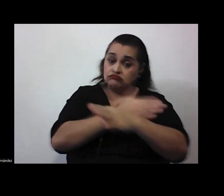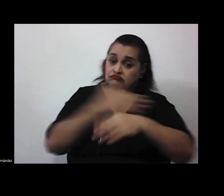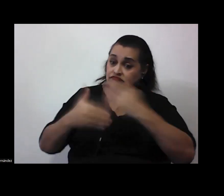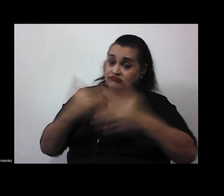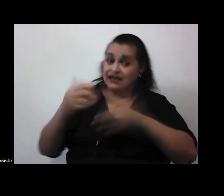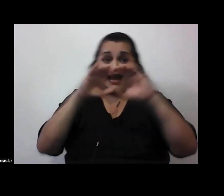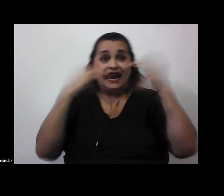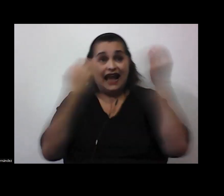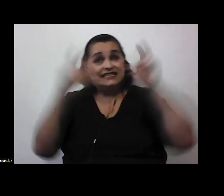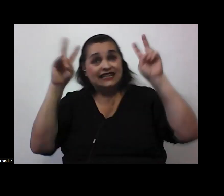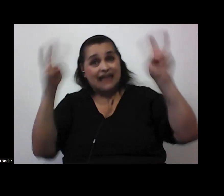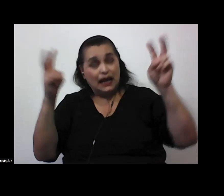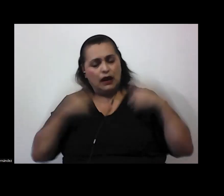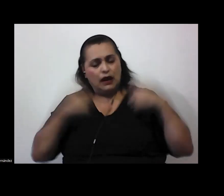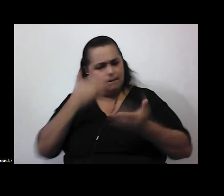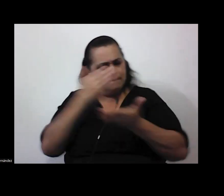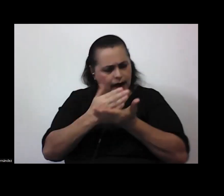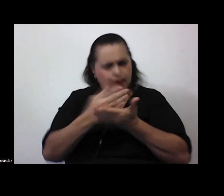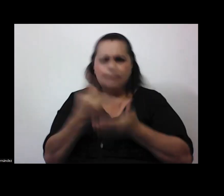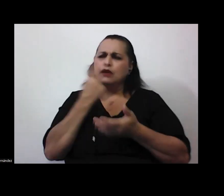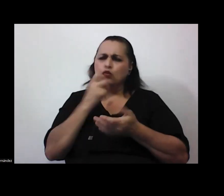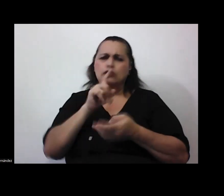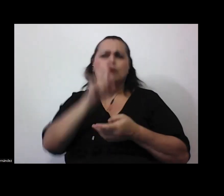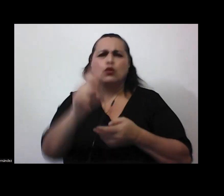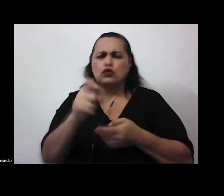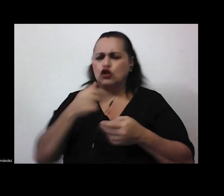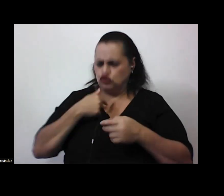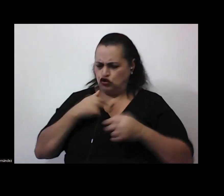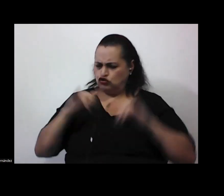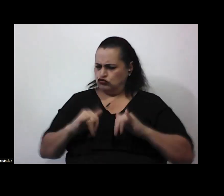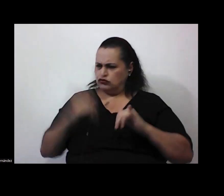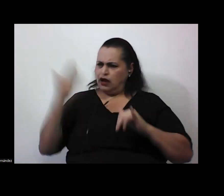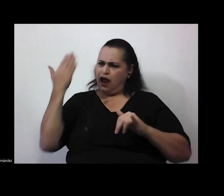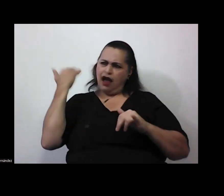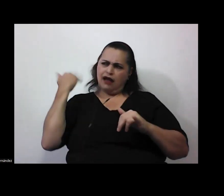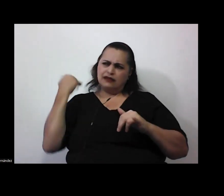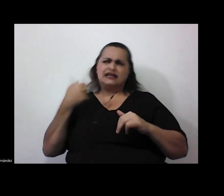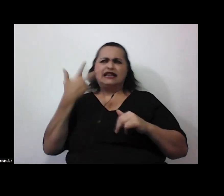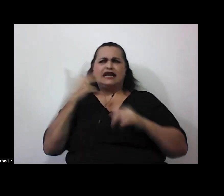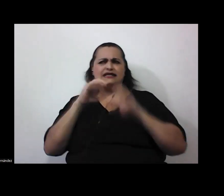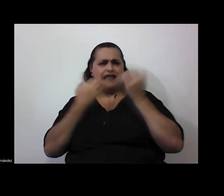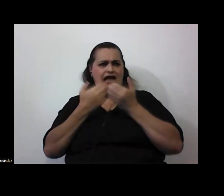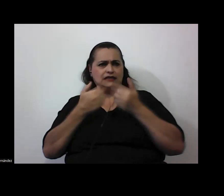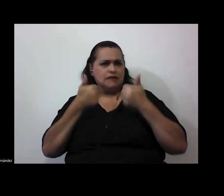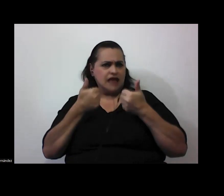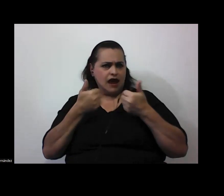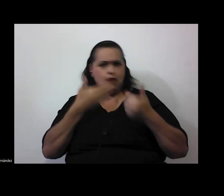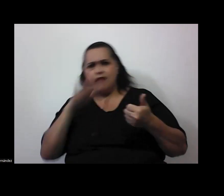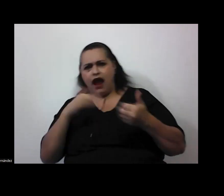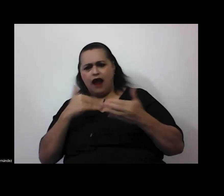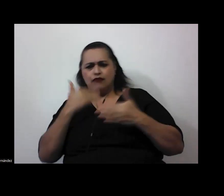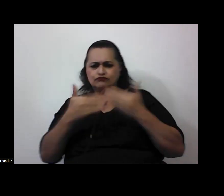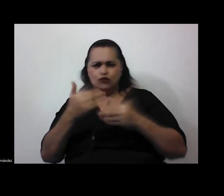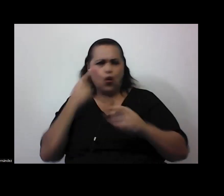nos detenemos y nos preguntamos a ver dónde estábamos parados hace tres clases dónde estamos ahora vamos bien o vamos mal de acuerdo con los objetivos que